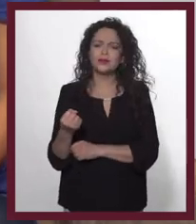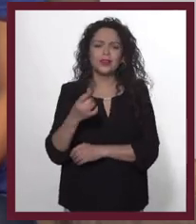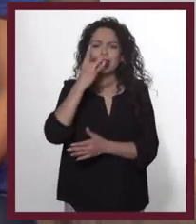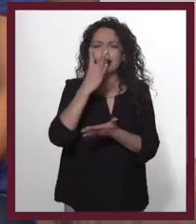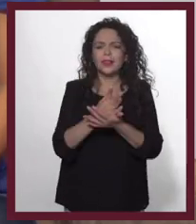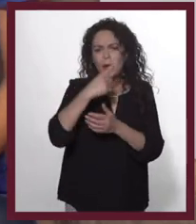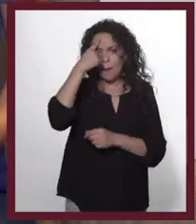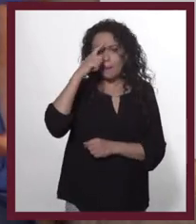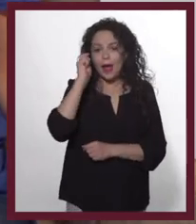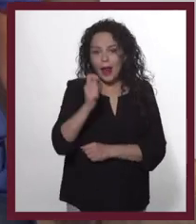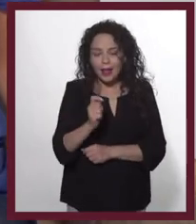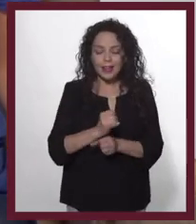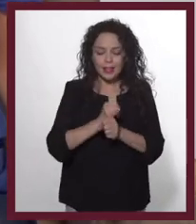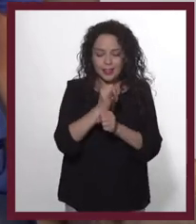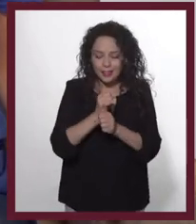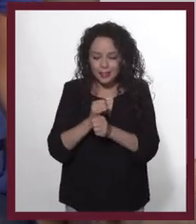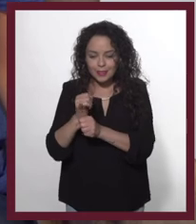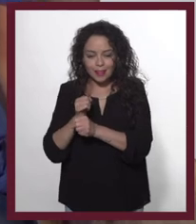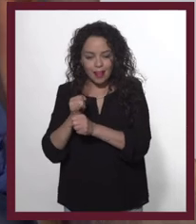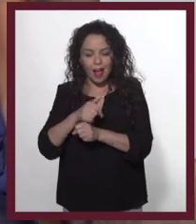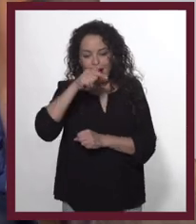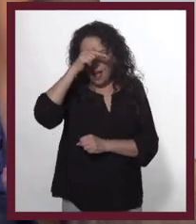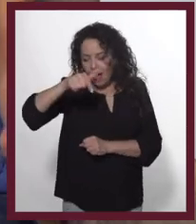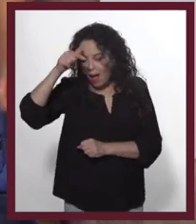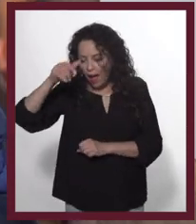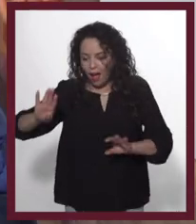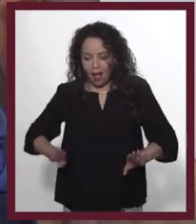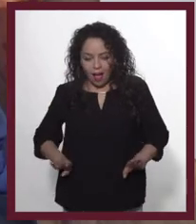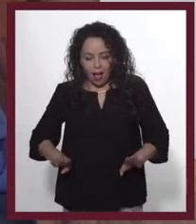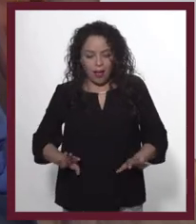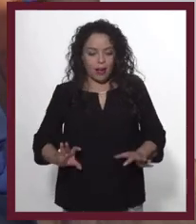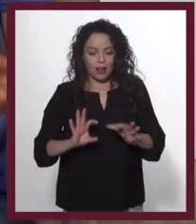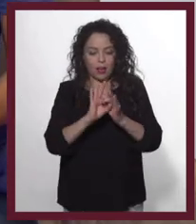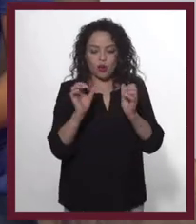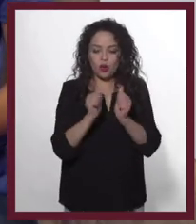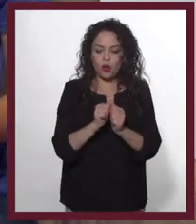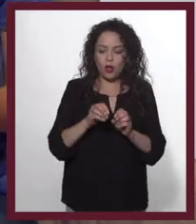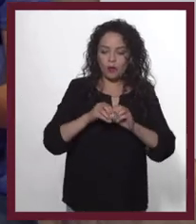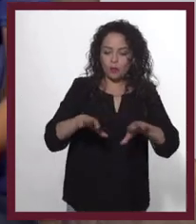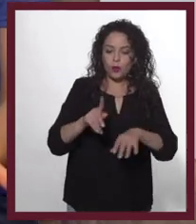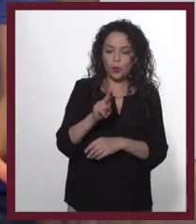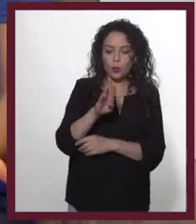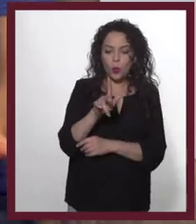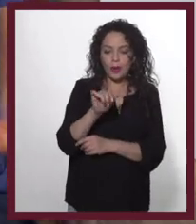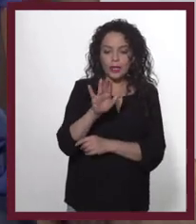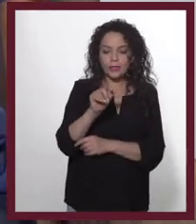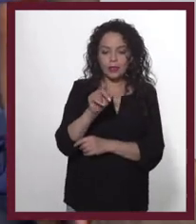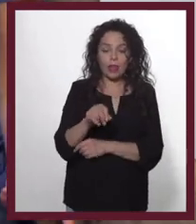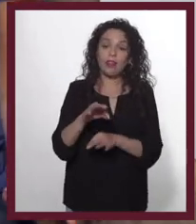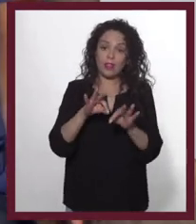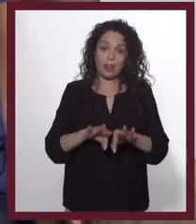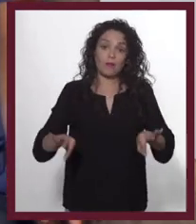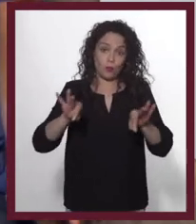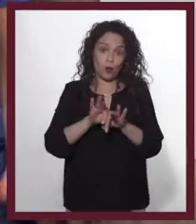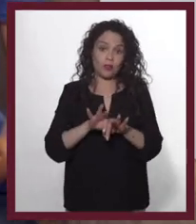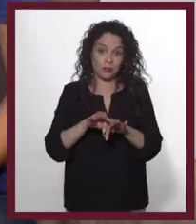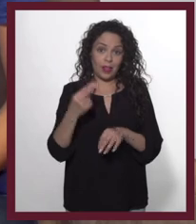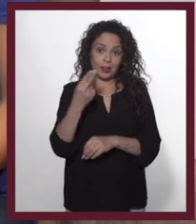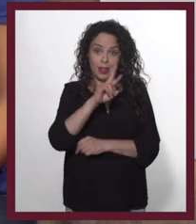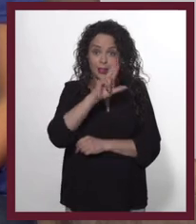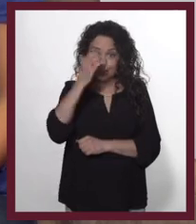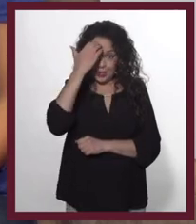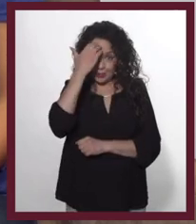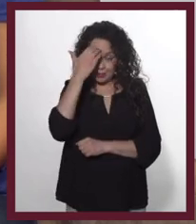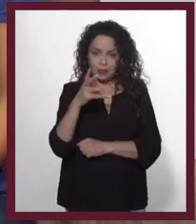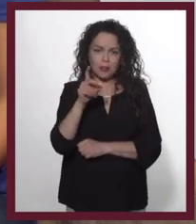expertos que somos, sino simplemente para juntos explorar y reconocer esas características de la publicidad que es interesante reconocer.